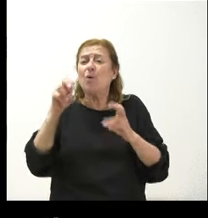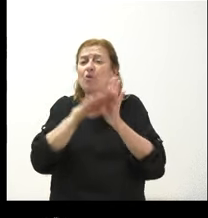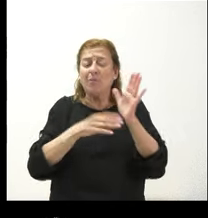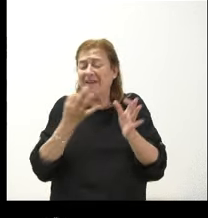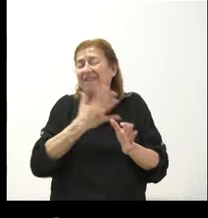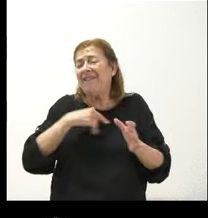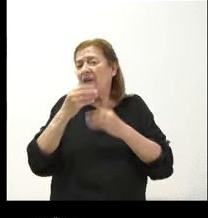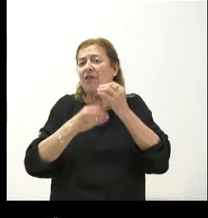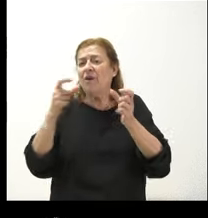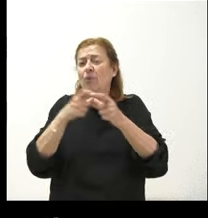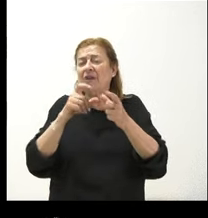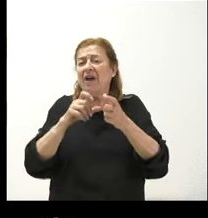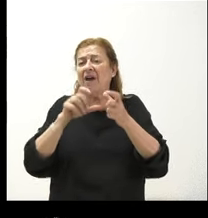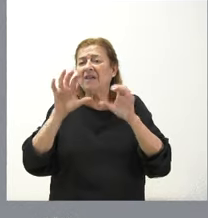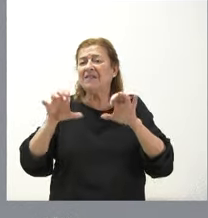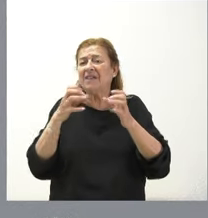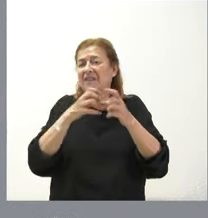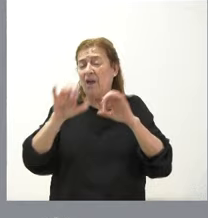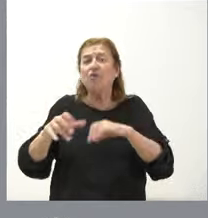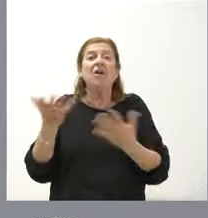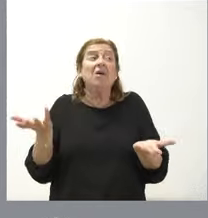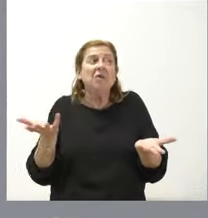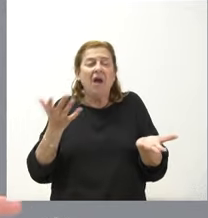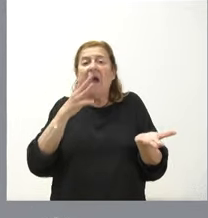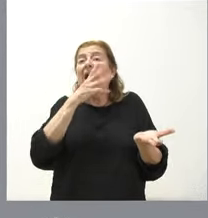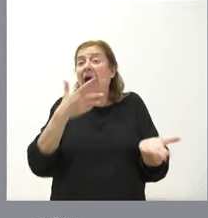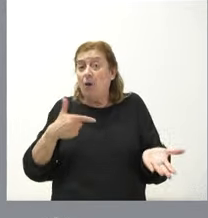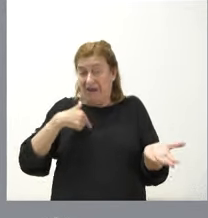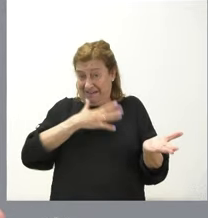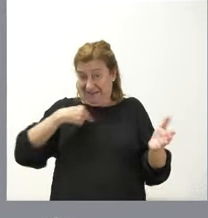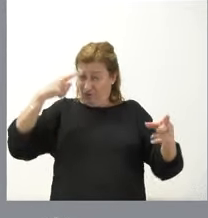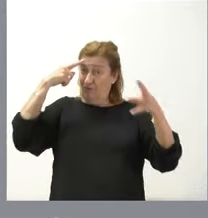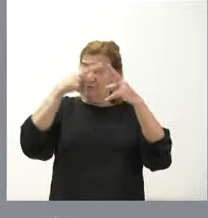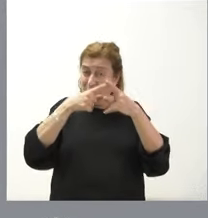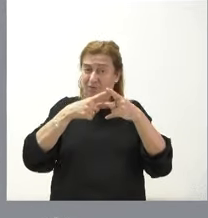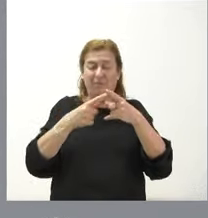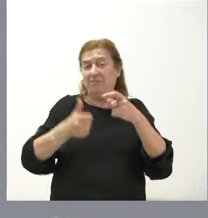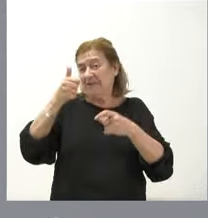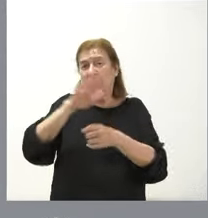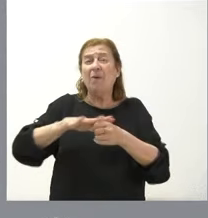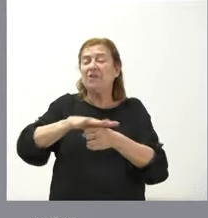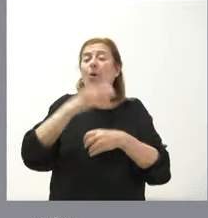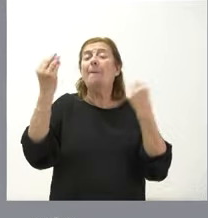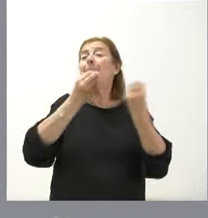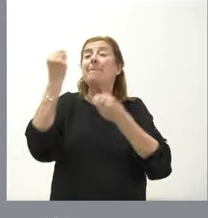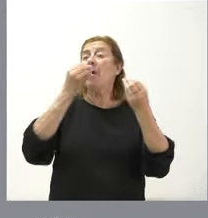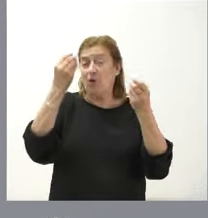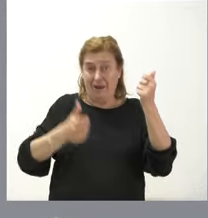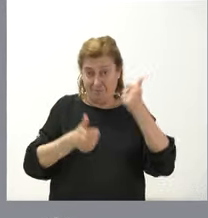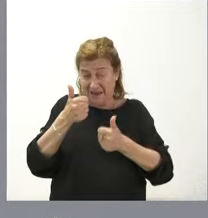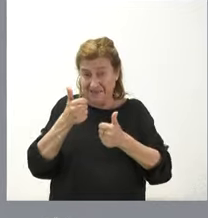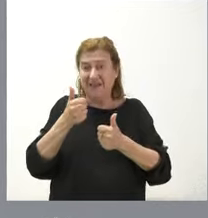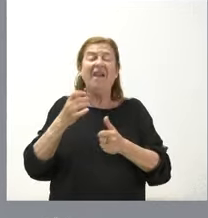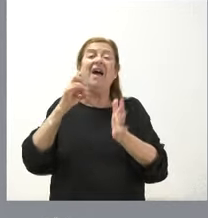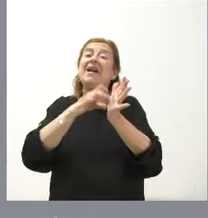Junta de Castilla y León con esta norma? Pues lo que estamos pretendiendo básicamente es mejorar todavía más la